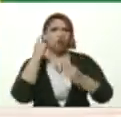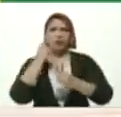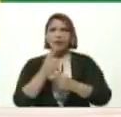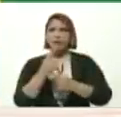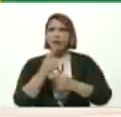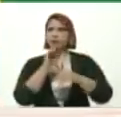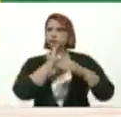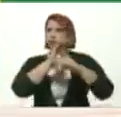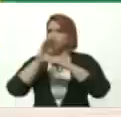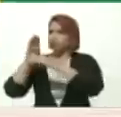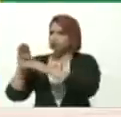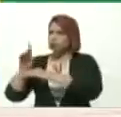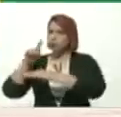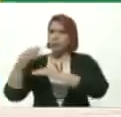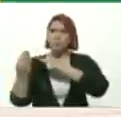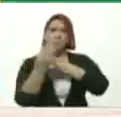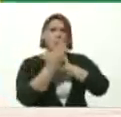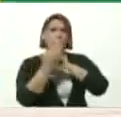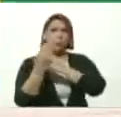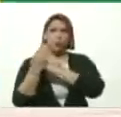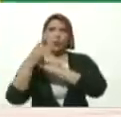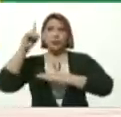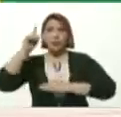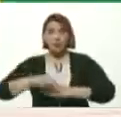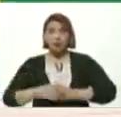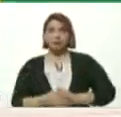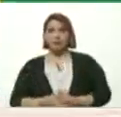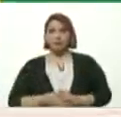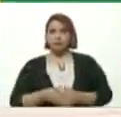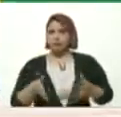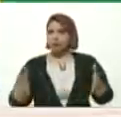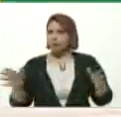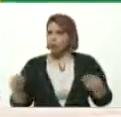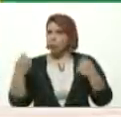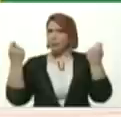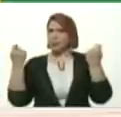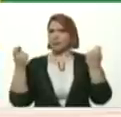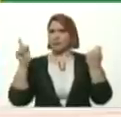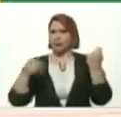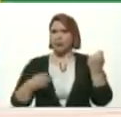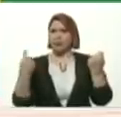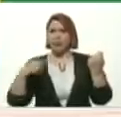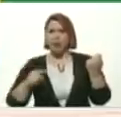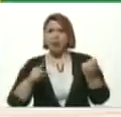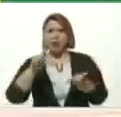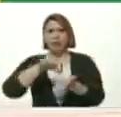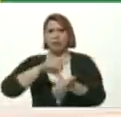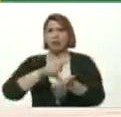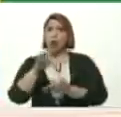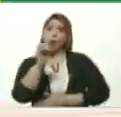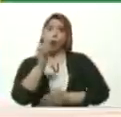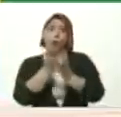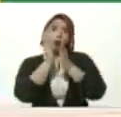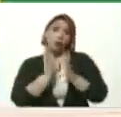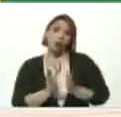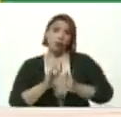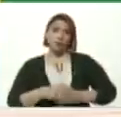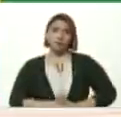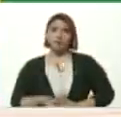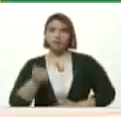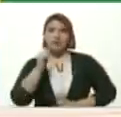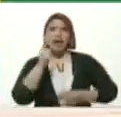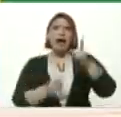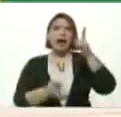cuidando Y además Convencer Si usted tiene En el liceo O en la escuela Hay